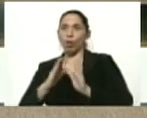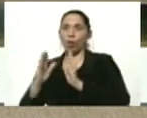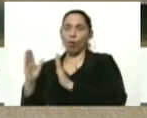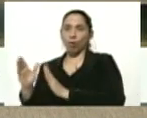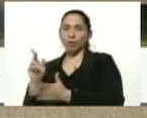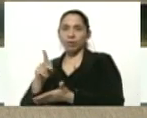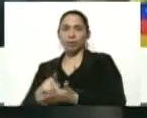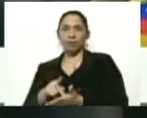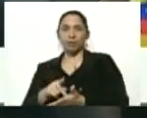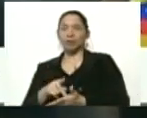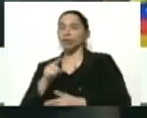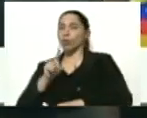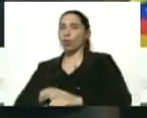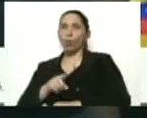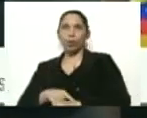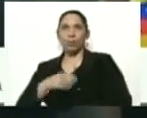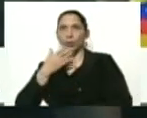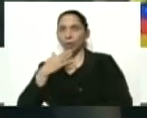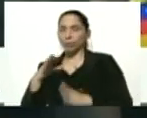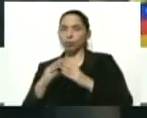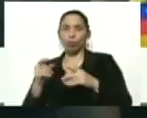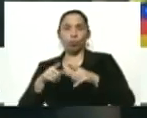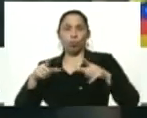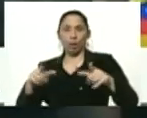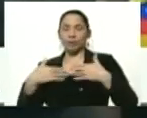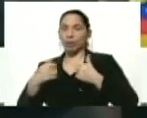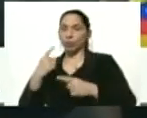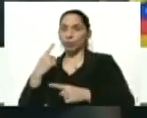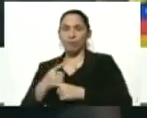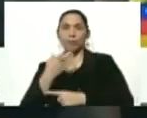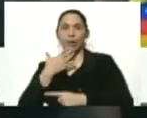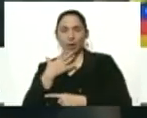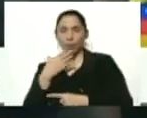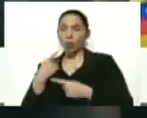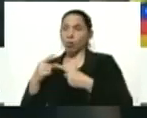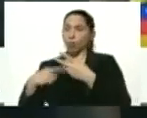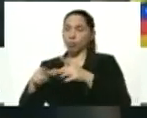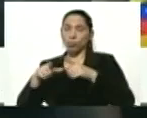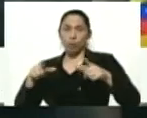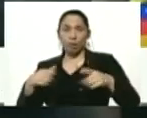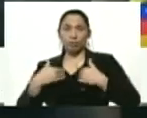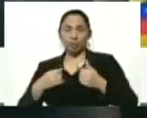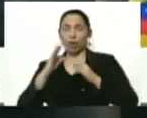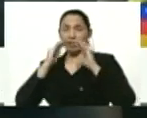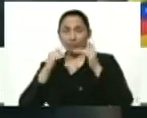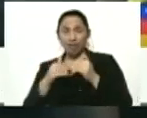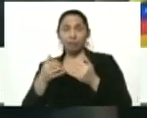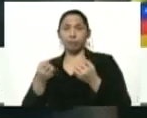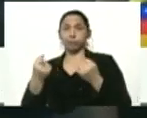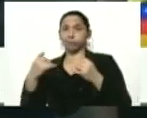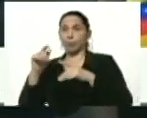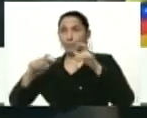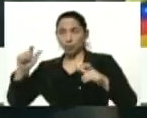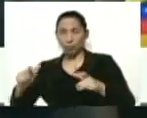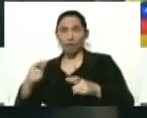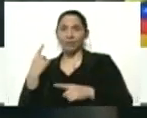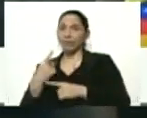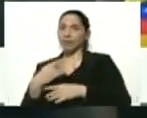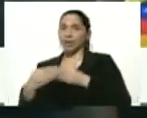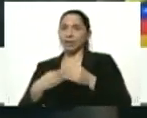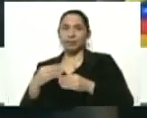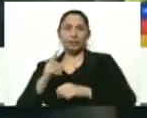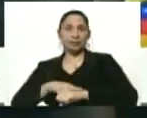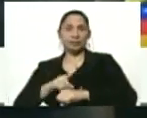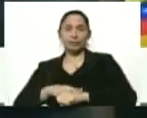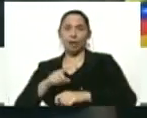citas por hora. Todos los establecimientos de salud y así como otros establecimientos que atienden muchísimo público pues aplicar las citas